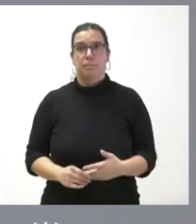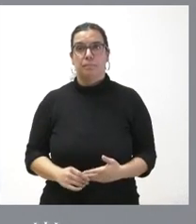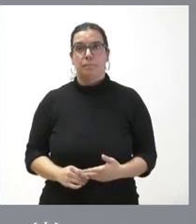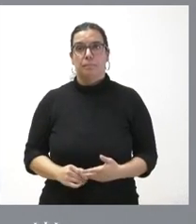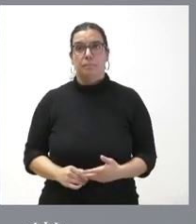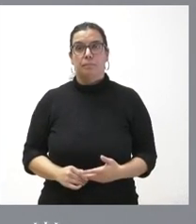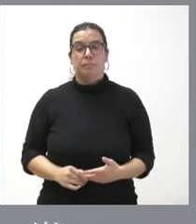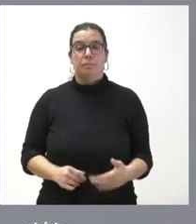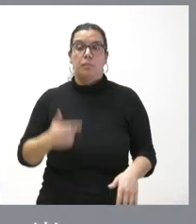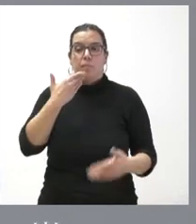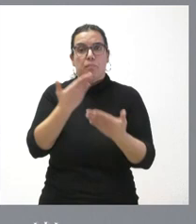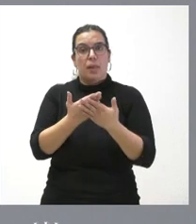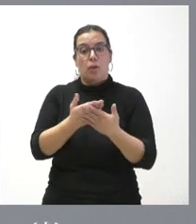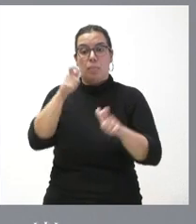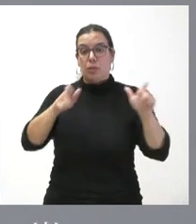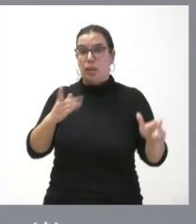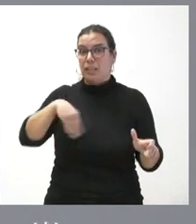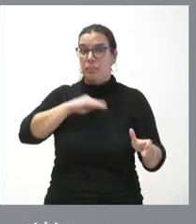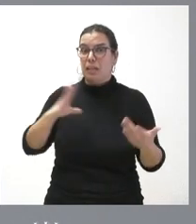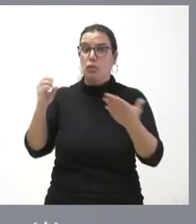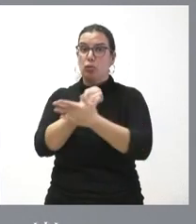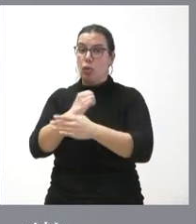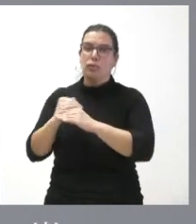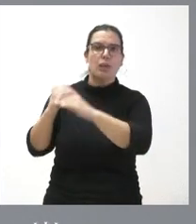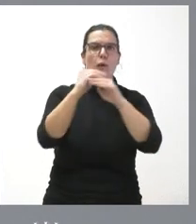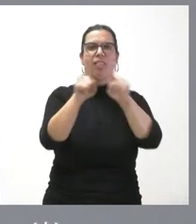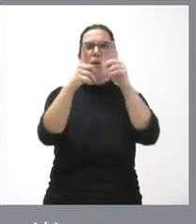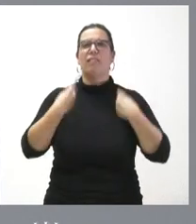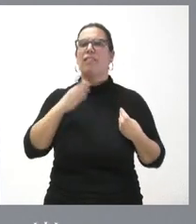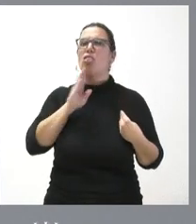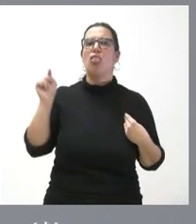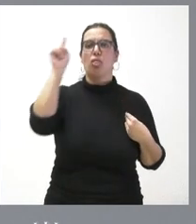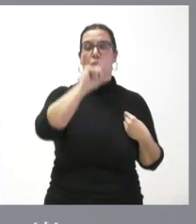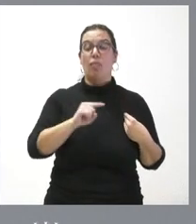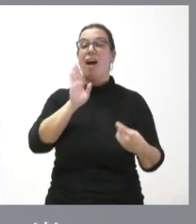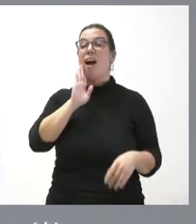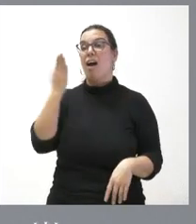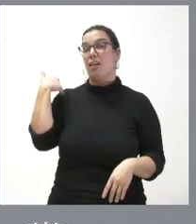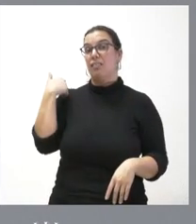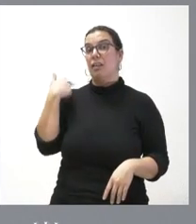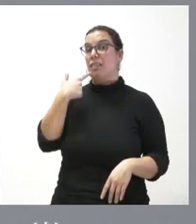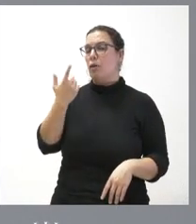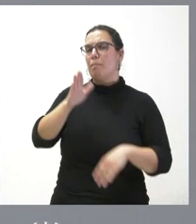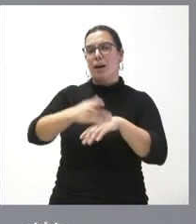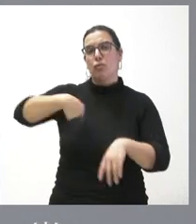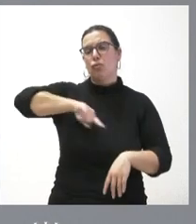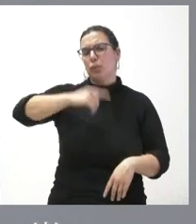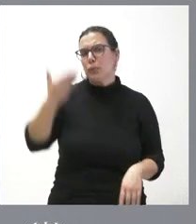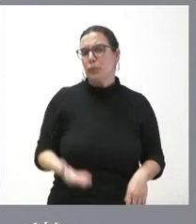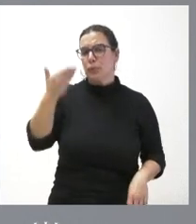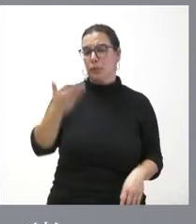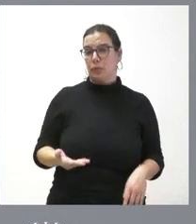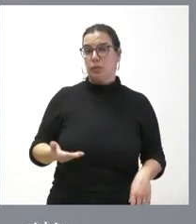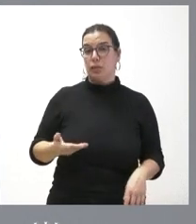y desde aquí llamo a que todos los españoles reciban el mismo trato y van donde iban e insisto en aquel criterio que dije antes para nosotros es básico que las personas